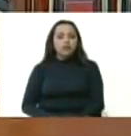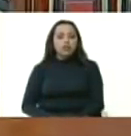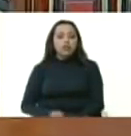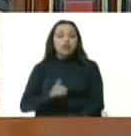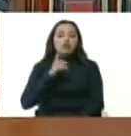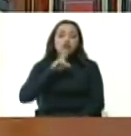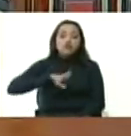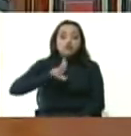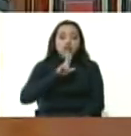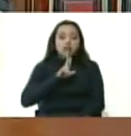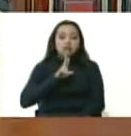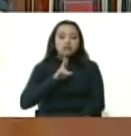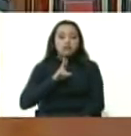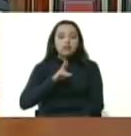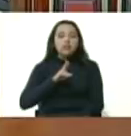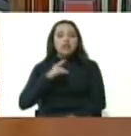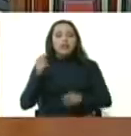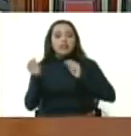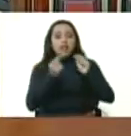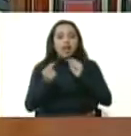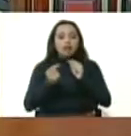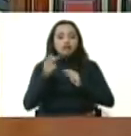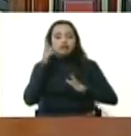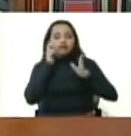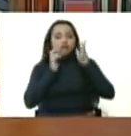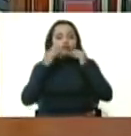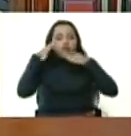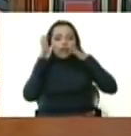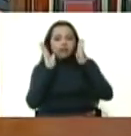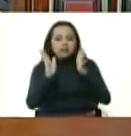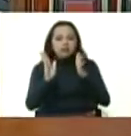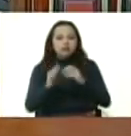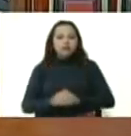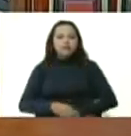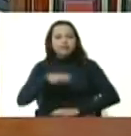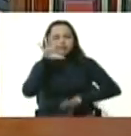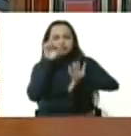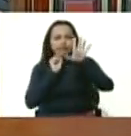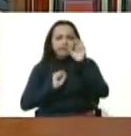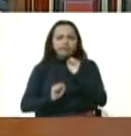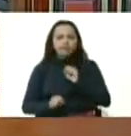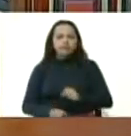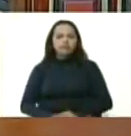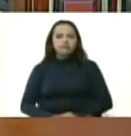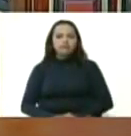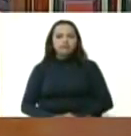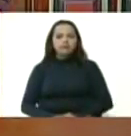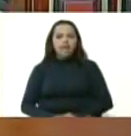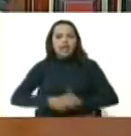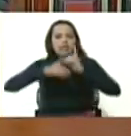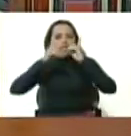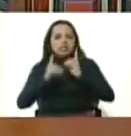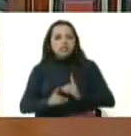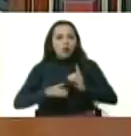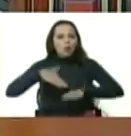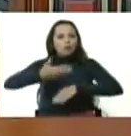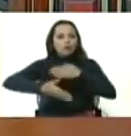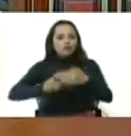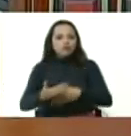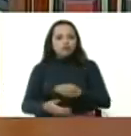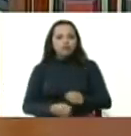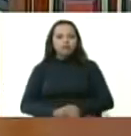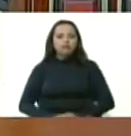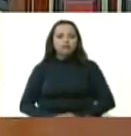diálogo oír escuchar bien entender decidir avanzar